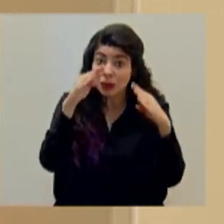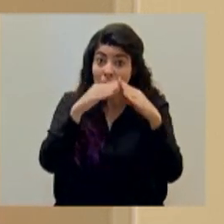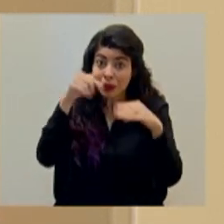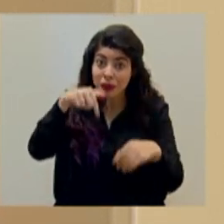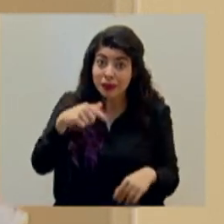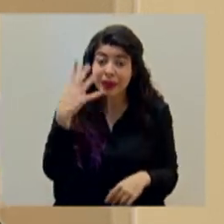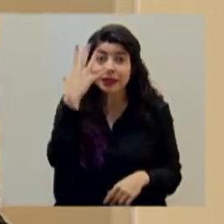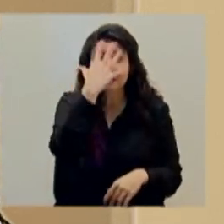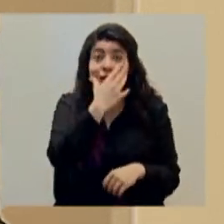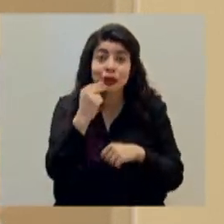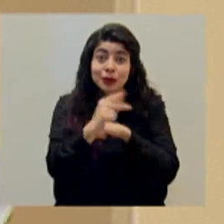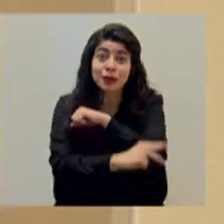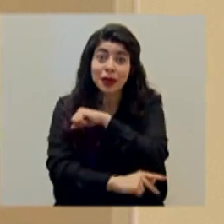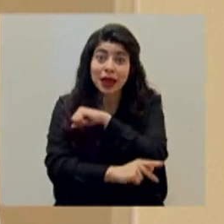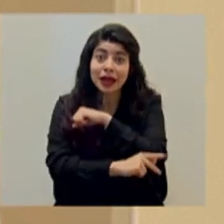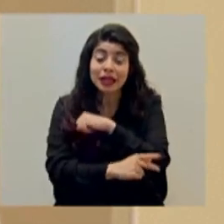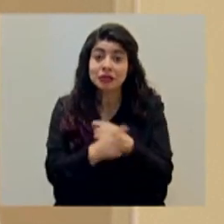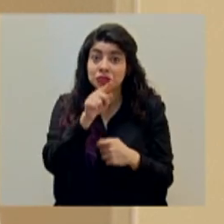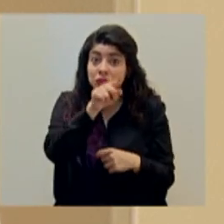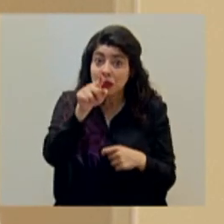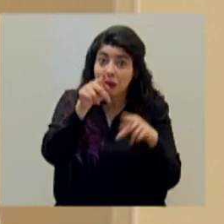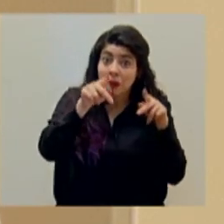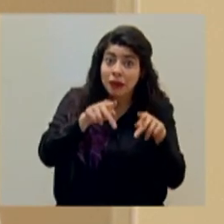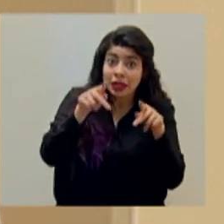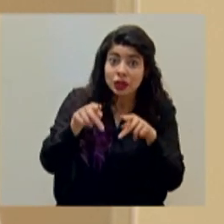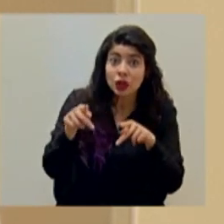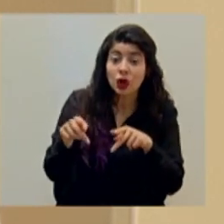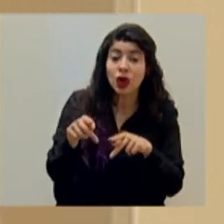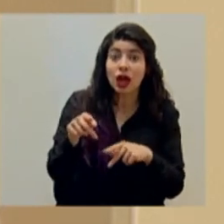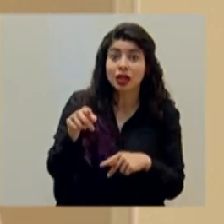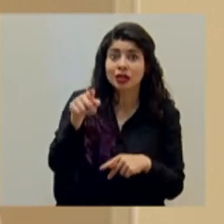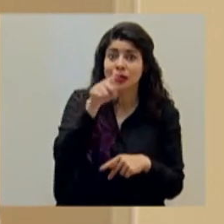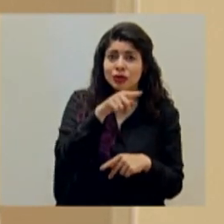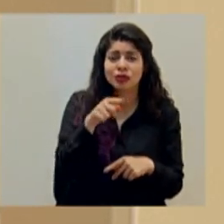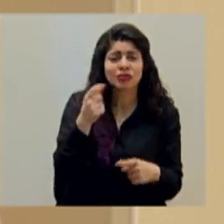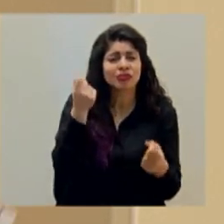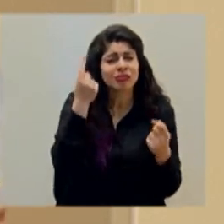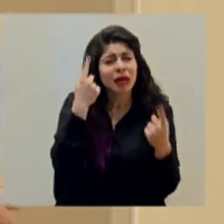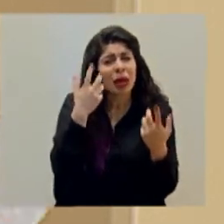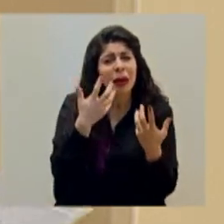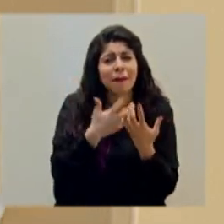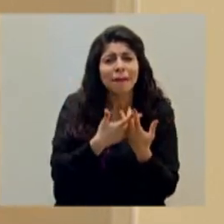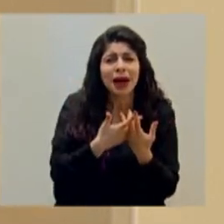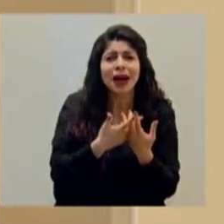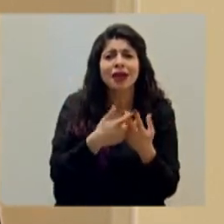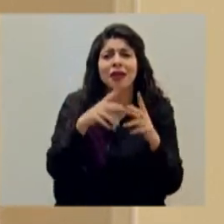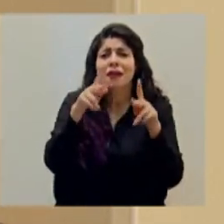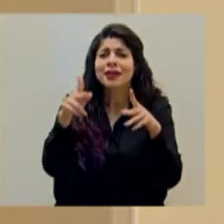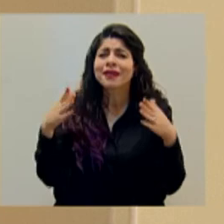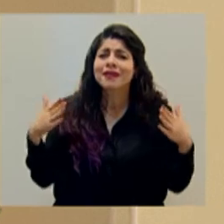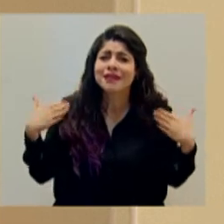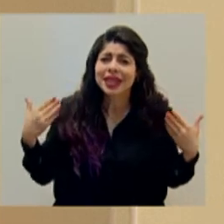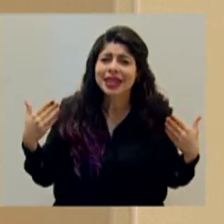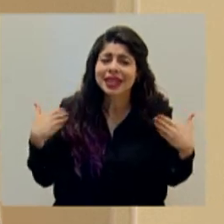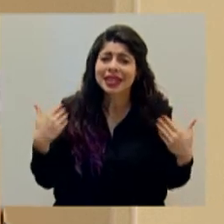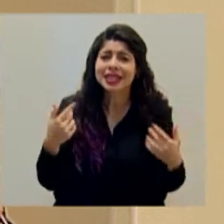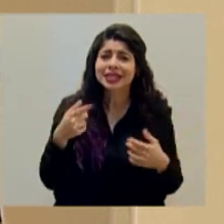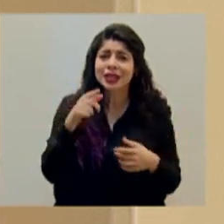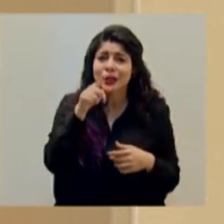bello país, personas que somos altamente empáticas, felices, que vivimos